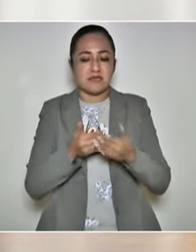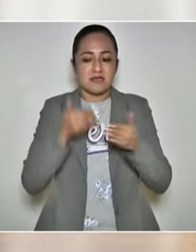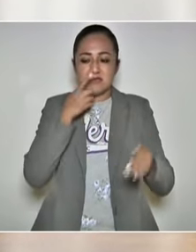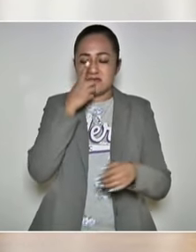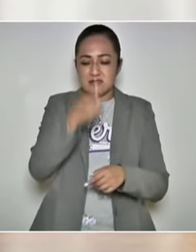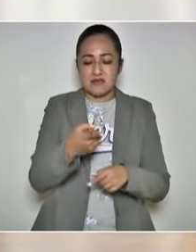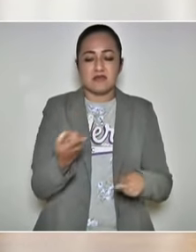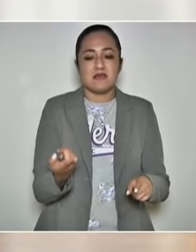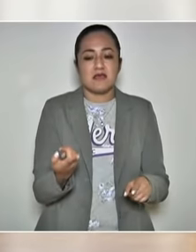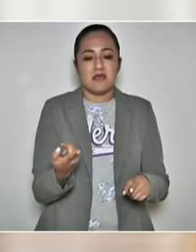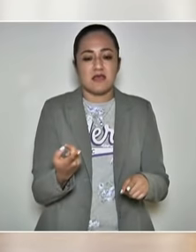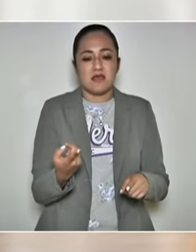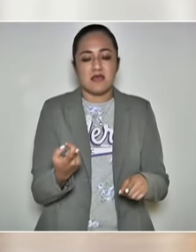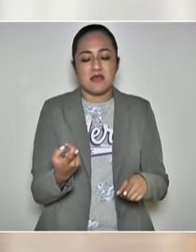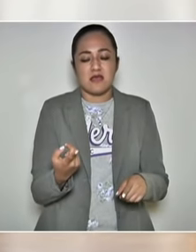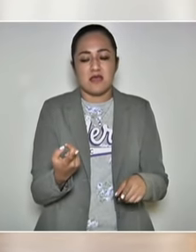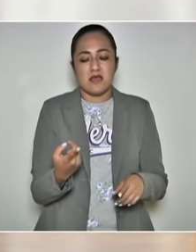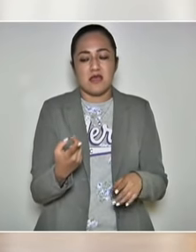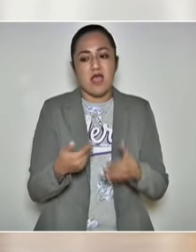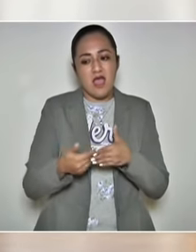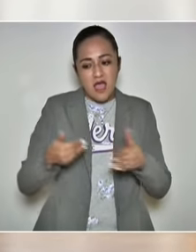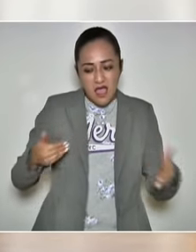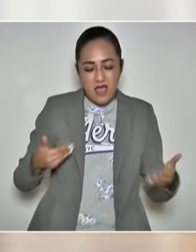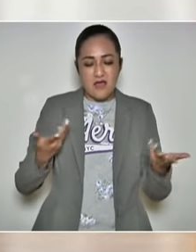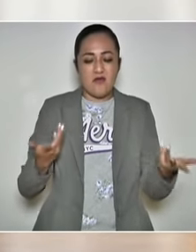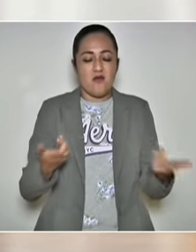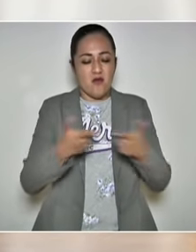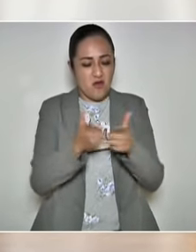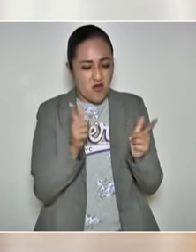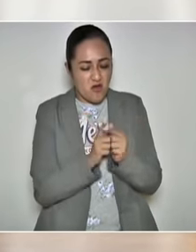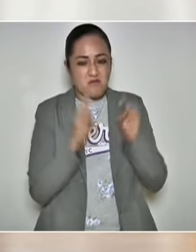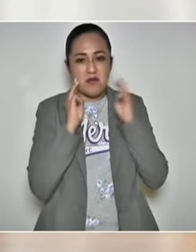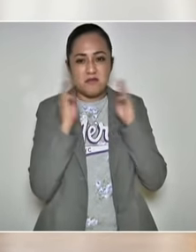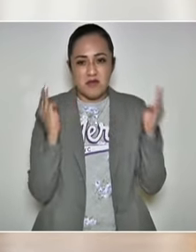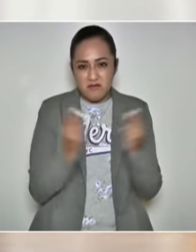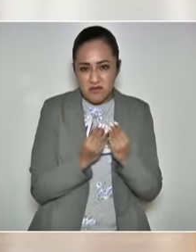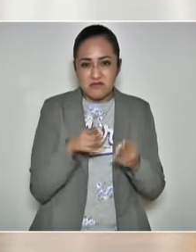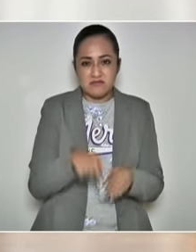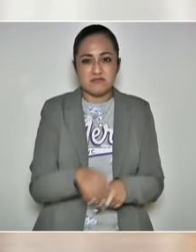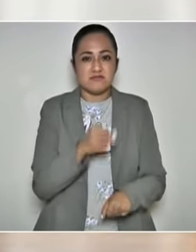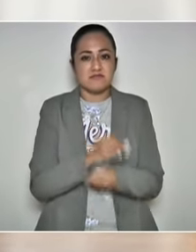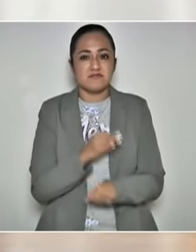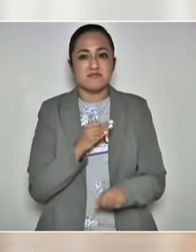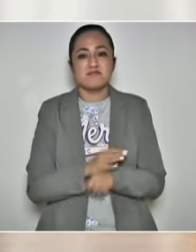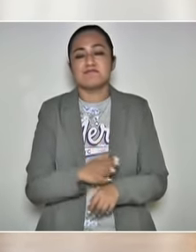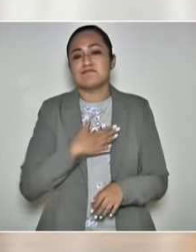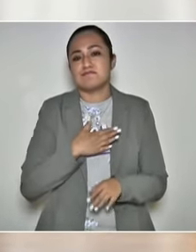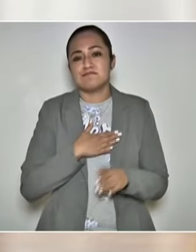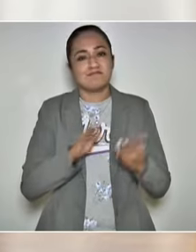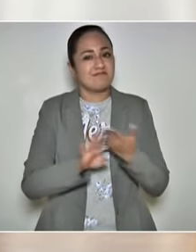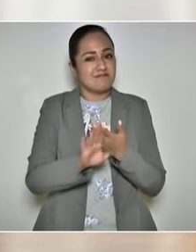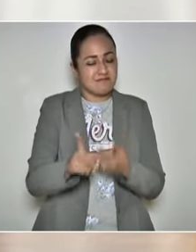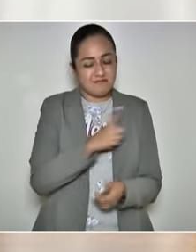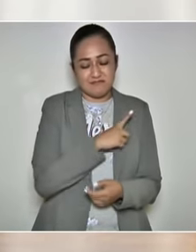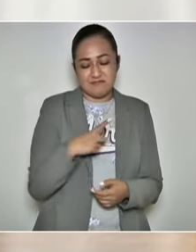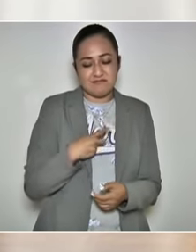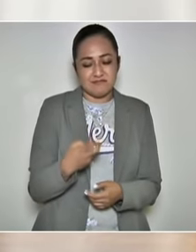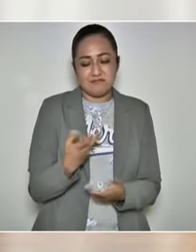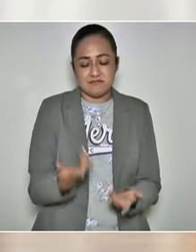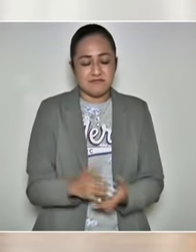existió, se dio por un grupo de criminales, nosotros lo impedimos. ¿De acuerdo?